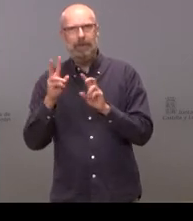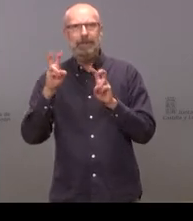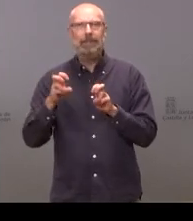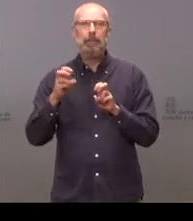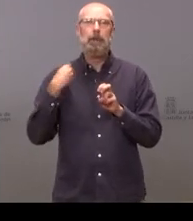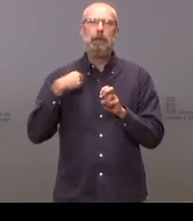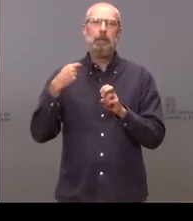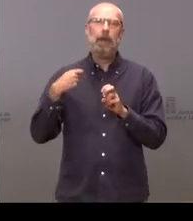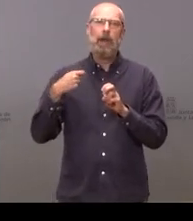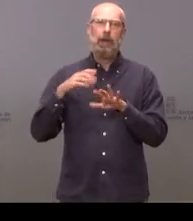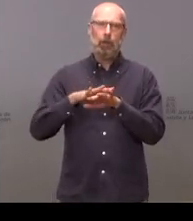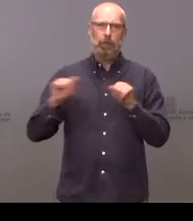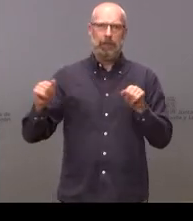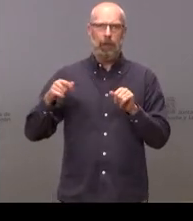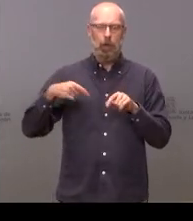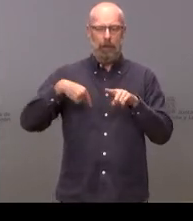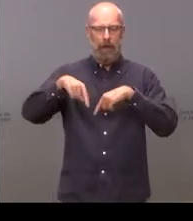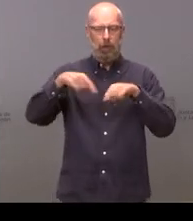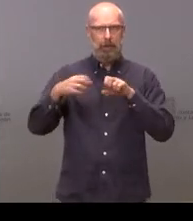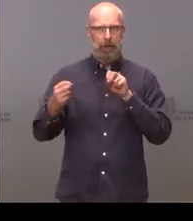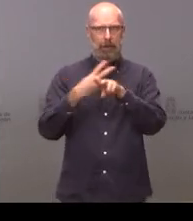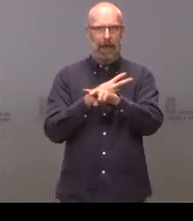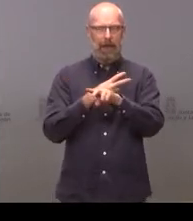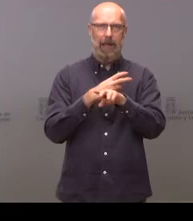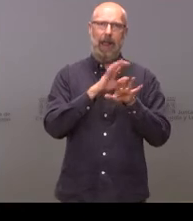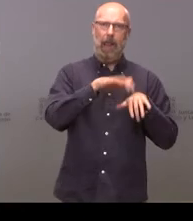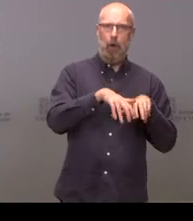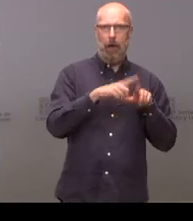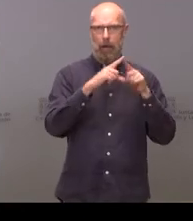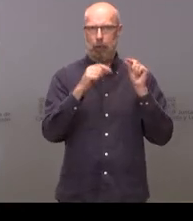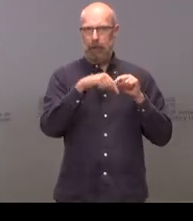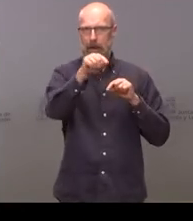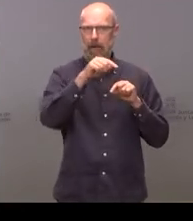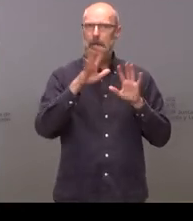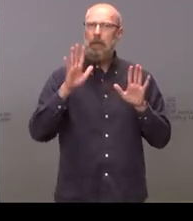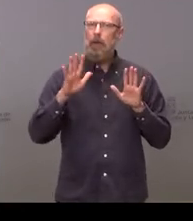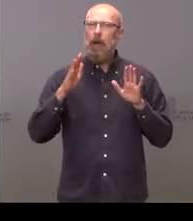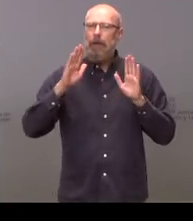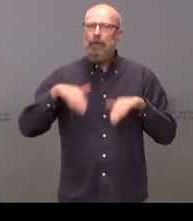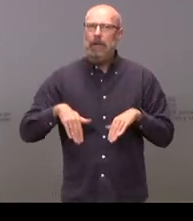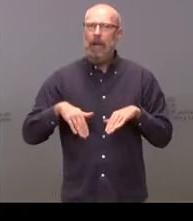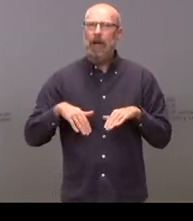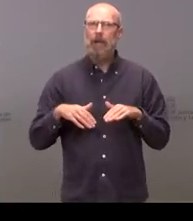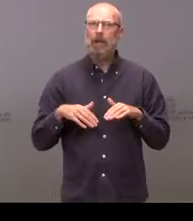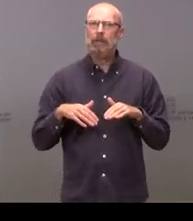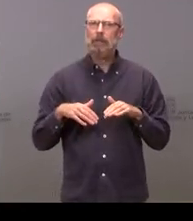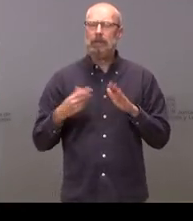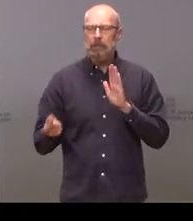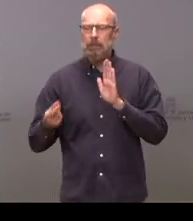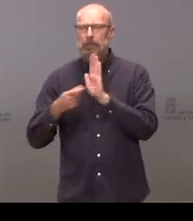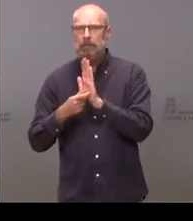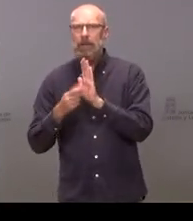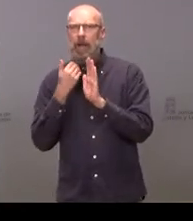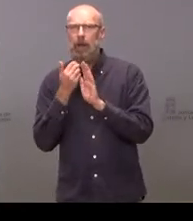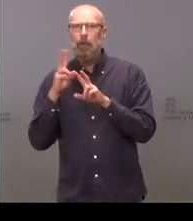peaje entre León y Asturias en la autopista entre León y Asturias pero no hemos encontrado ninguna que bonifique o rebaje en